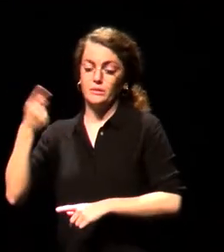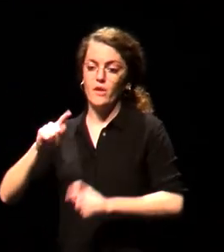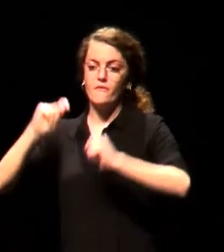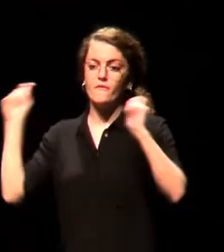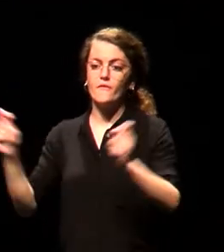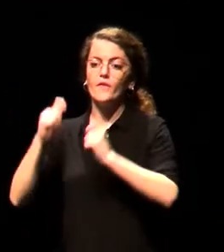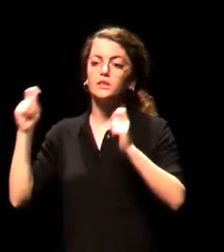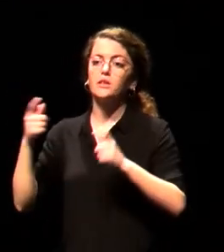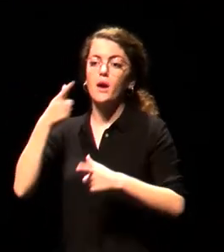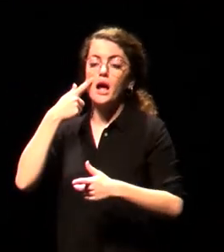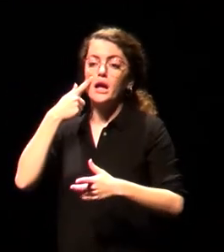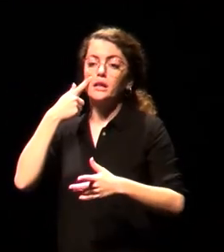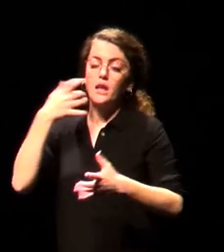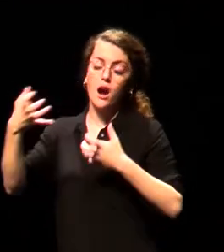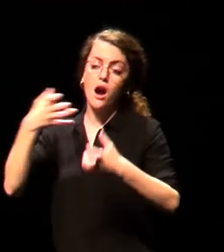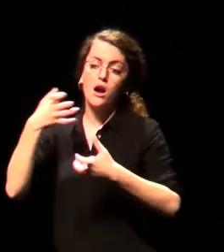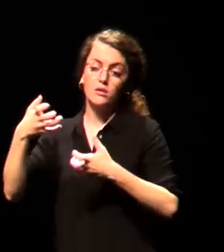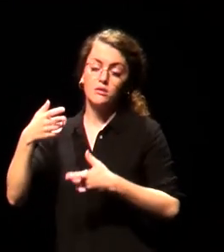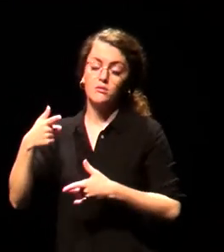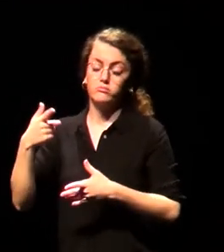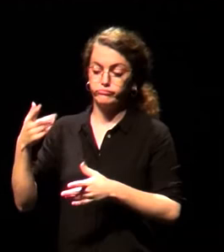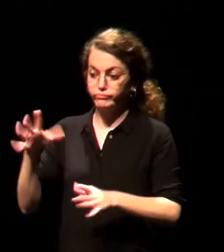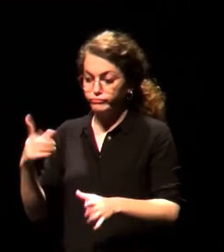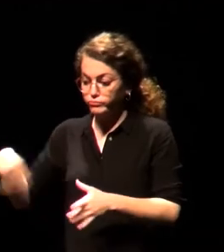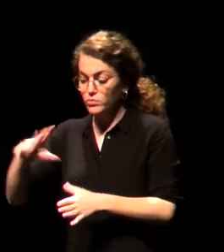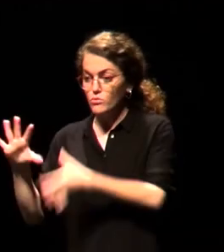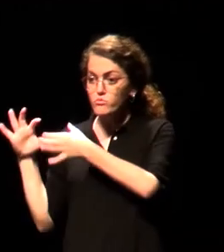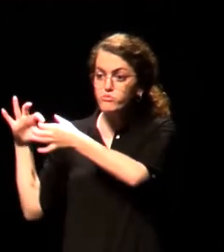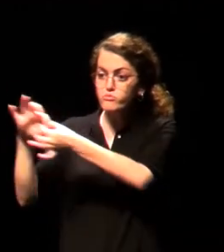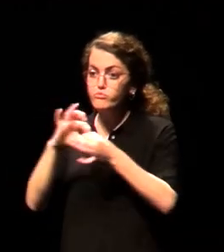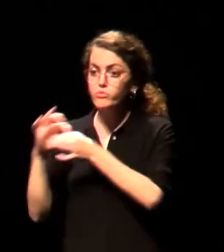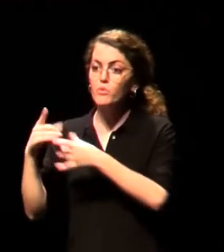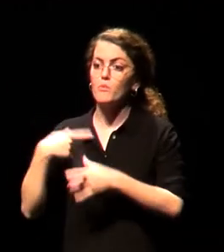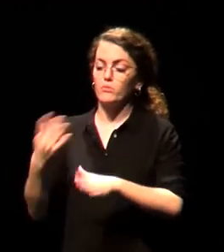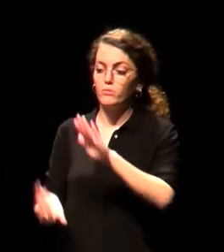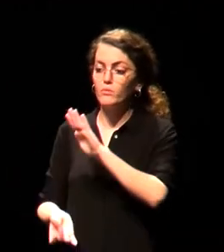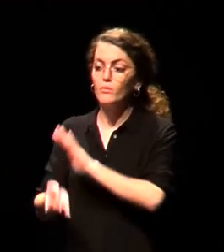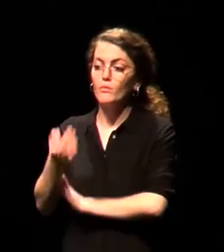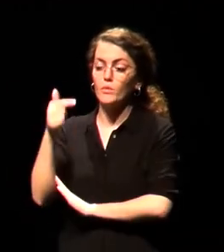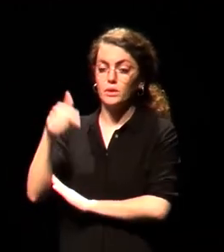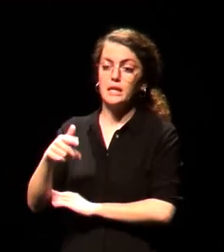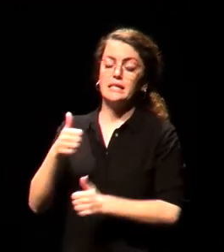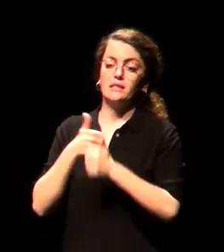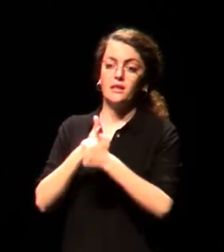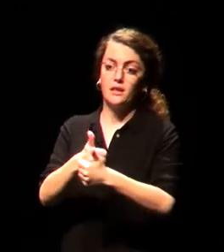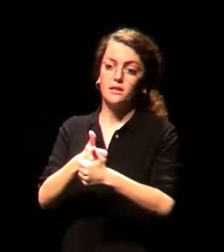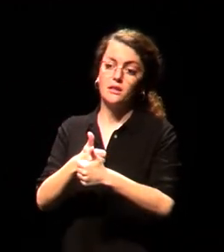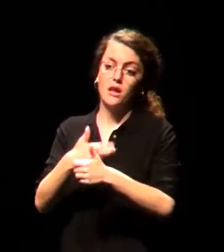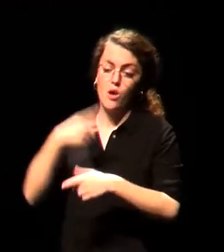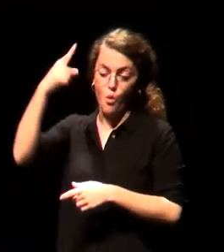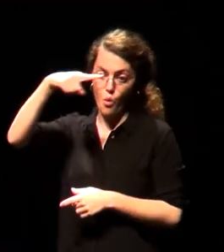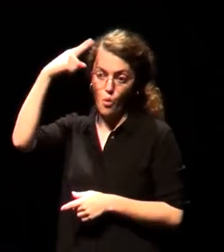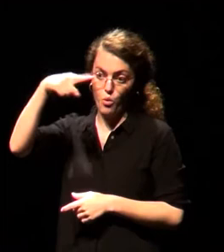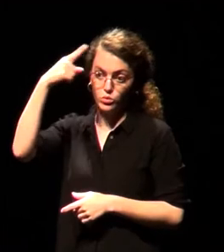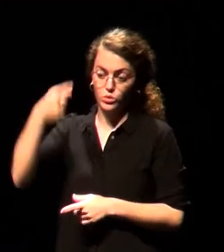se unieron para organizar en la actual Secretaría de Estado de Cultura una jornada dedicada a dar visibilidad a